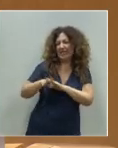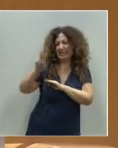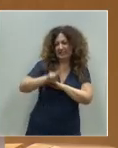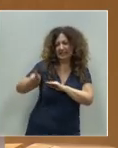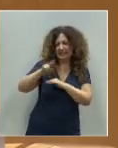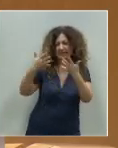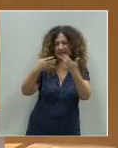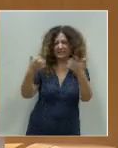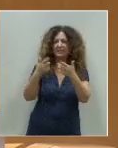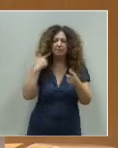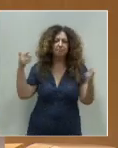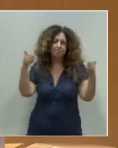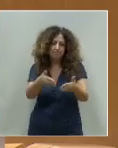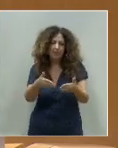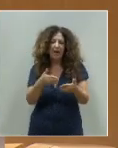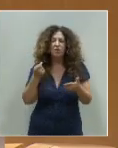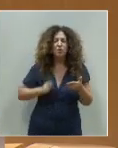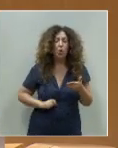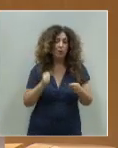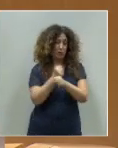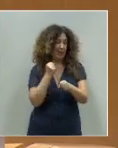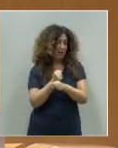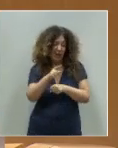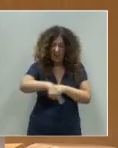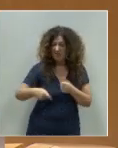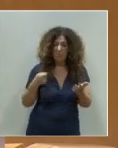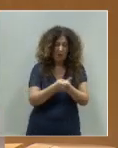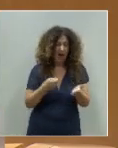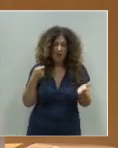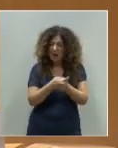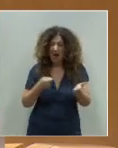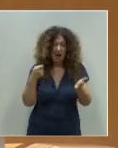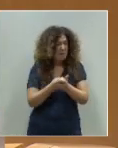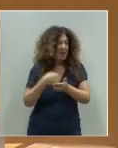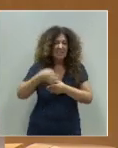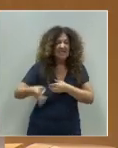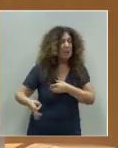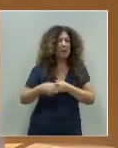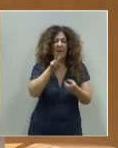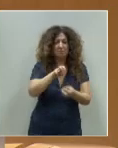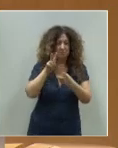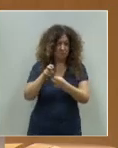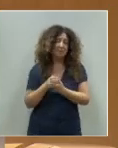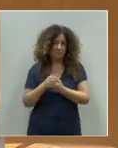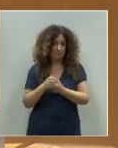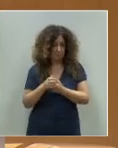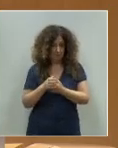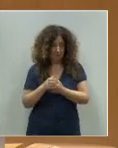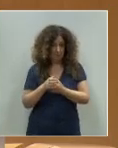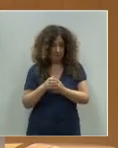centra en la renta de trabajo cuando son quienes ya pagan la política fiscal de nuestro país y no lo sitúa, por ejemplo,